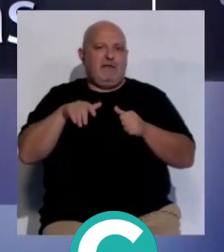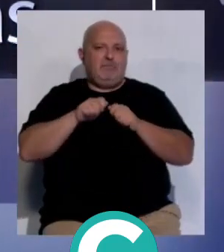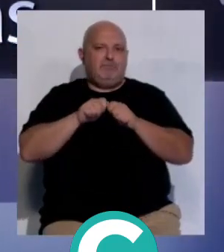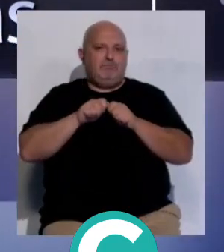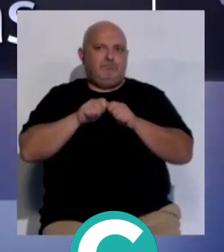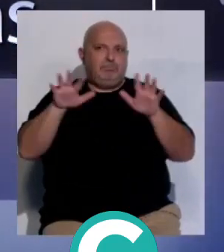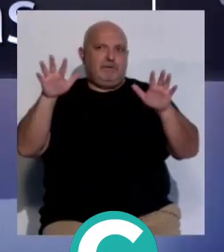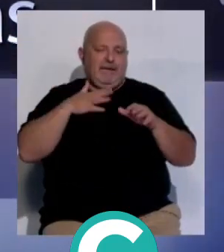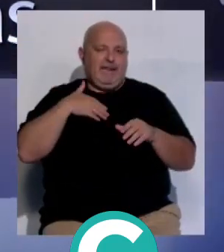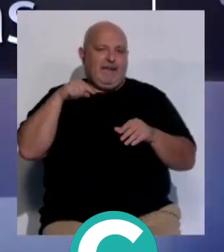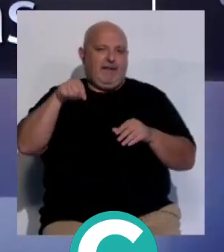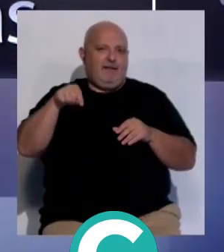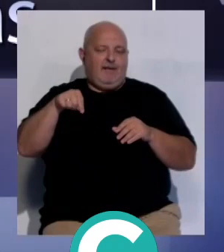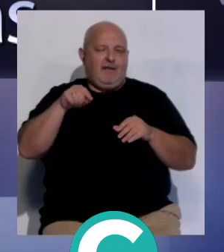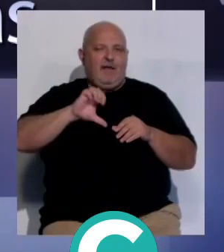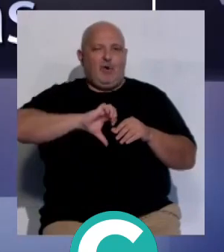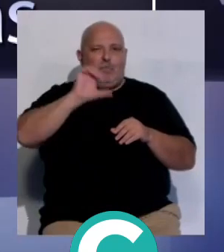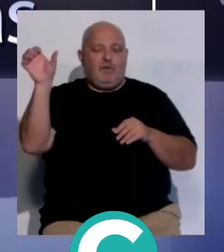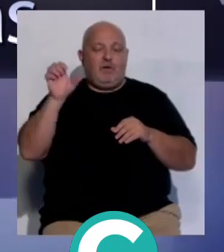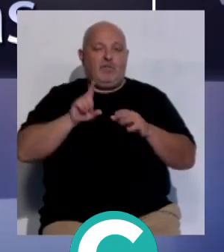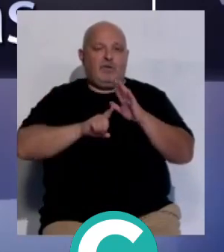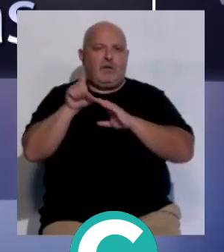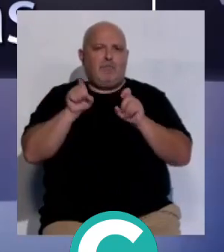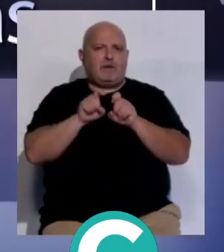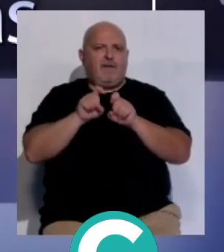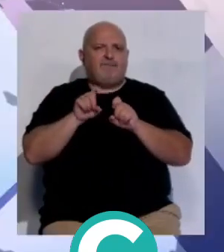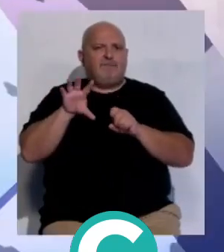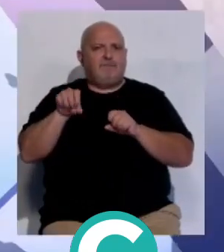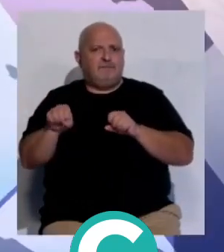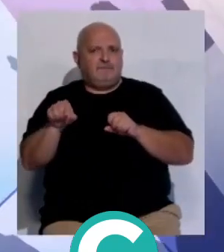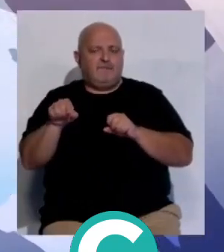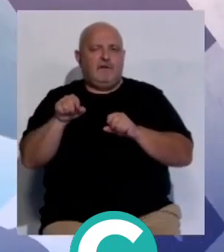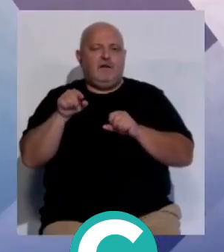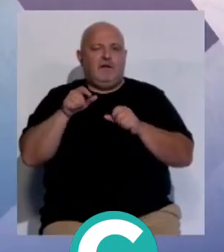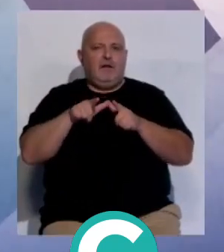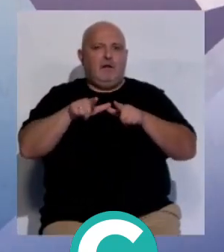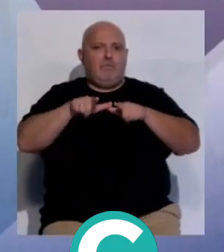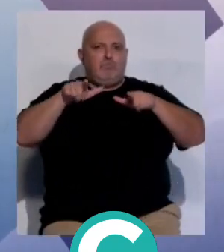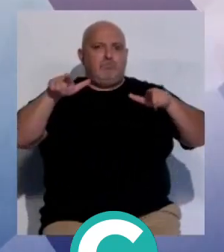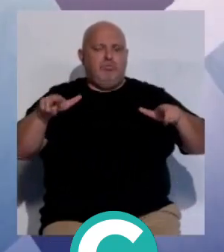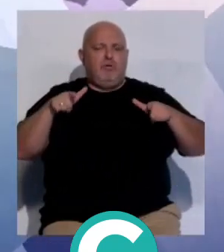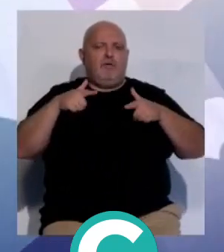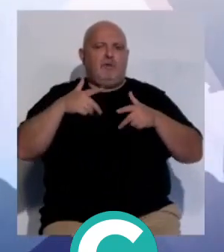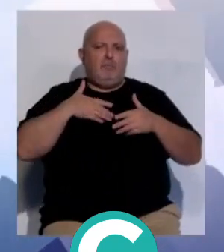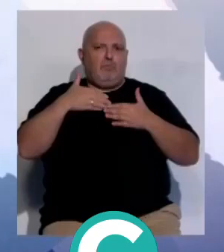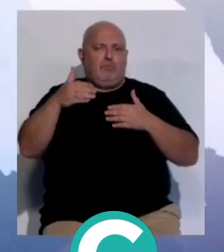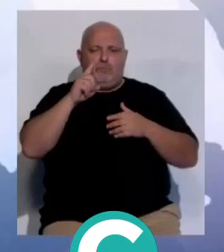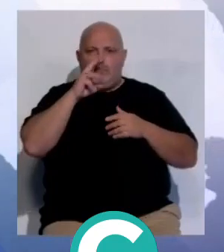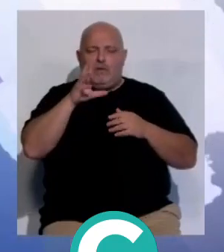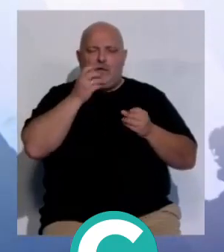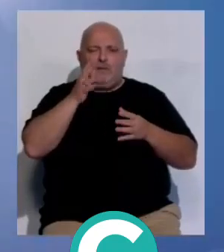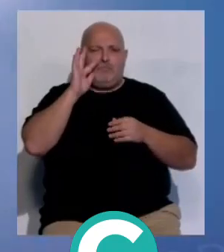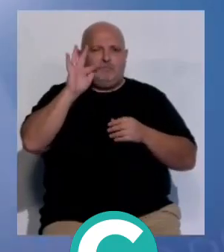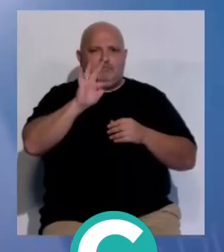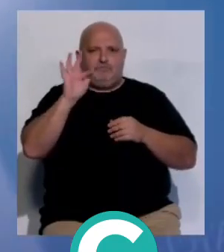expansión logística por el continente europeo un desarrollo empresarial que prevé ampliar en instalaciones y actividad de los próximos años tiene